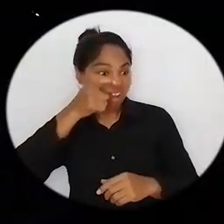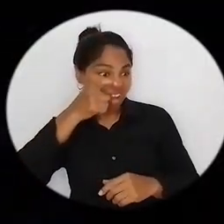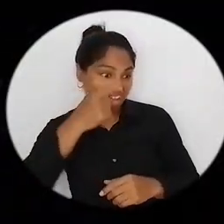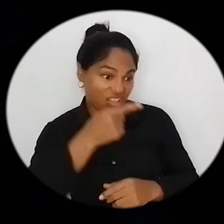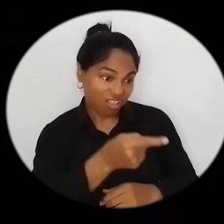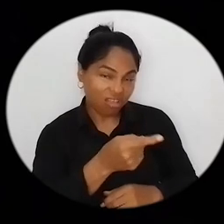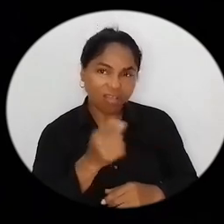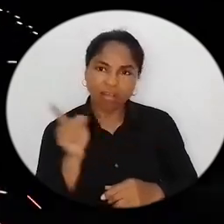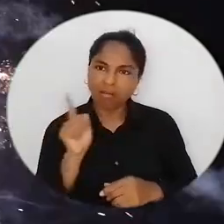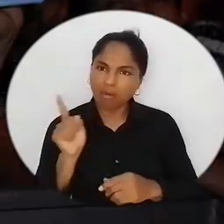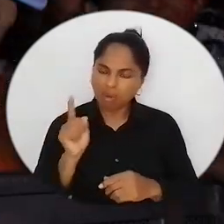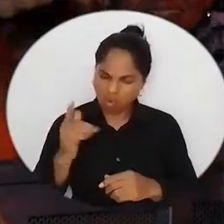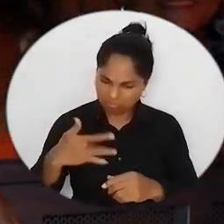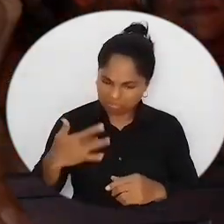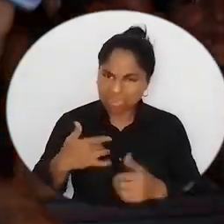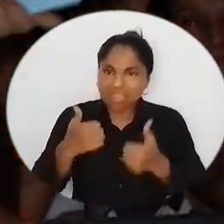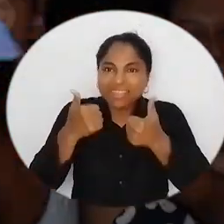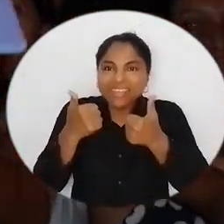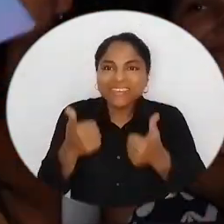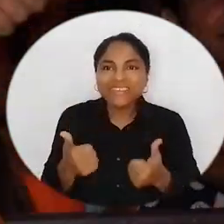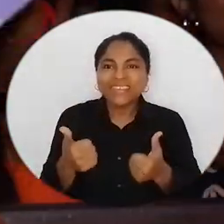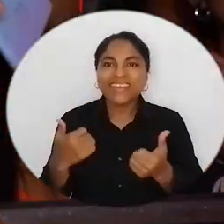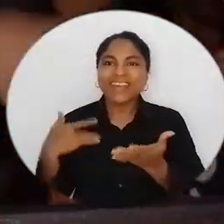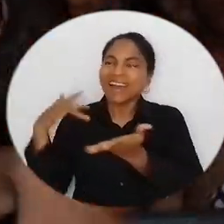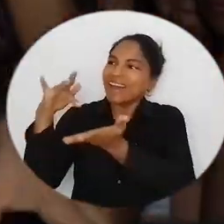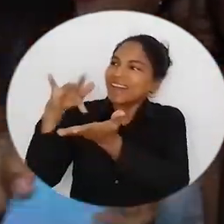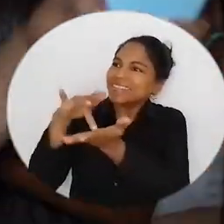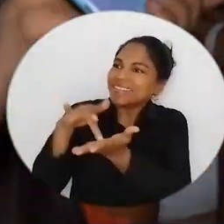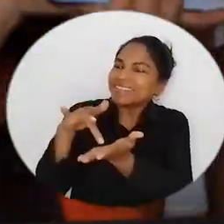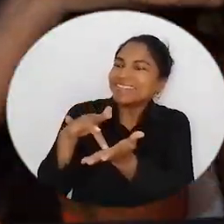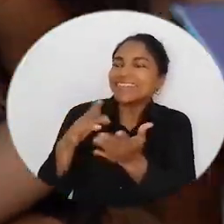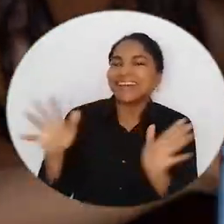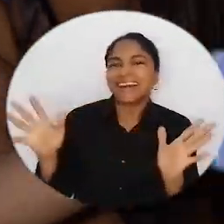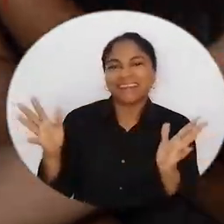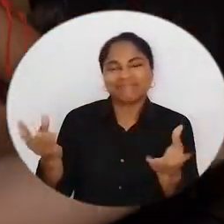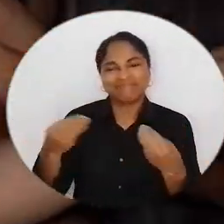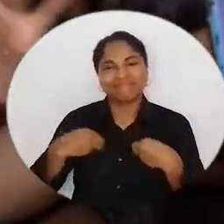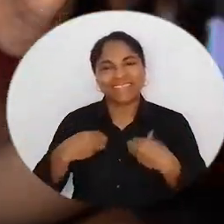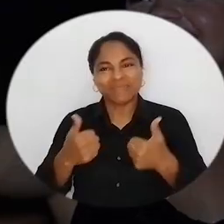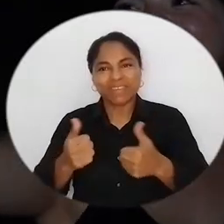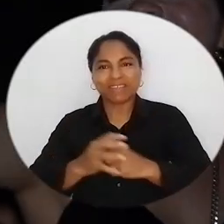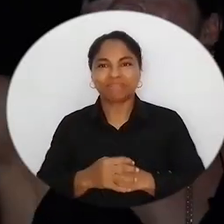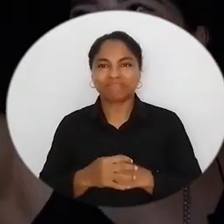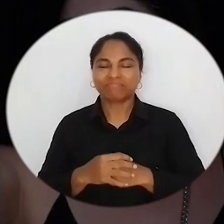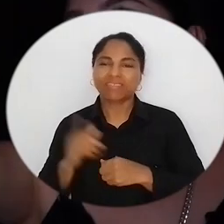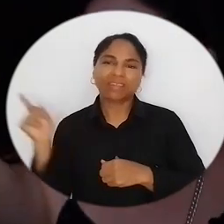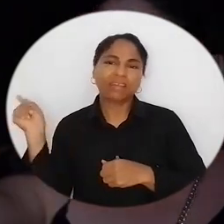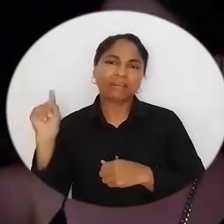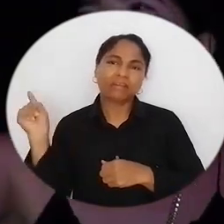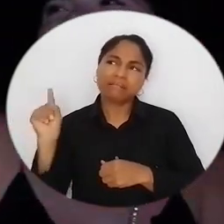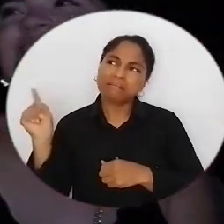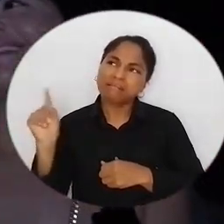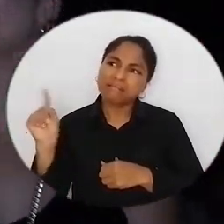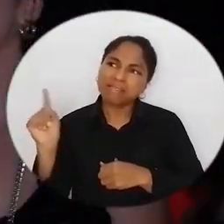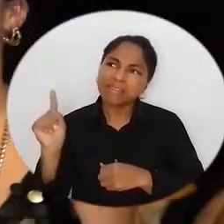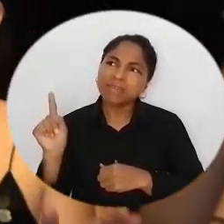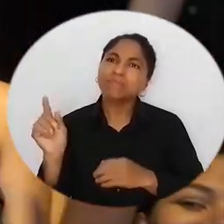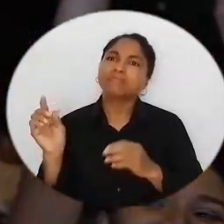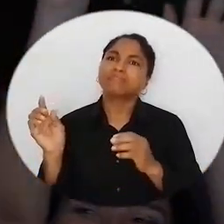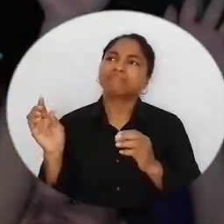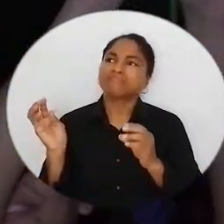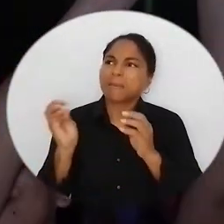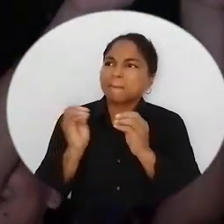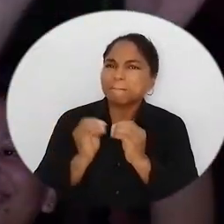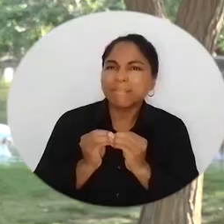juzgado, entonces es como ese pequeño espacio donde uno puede llegar a sentirse bien. Con el pasar de los años hemos ganado